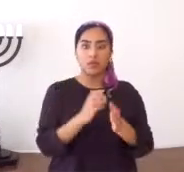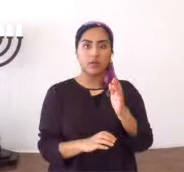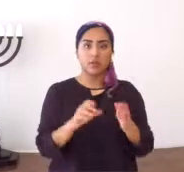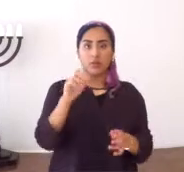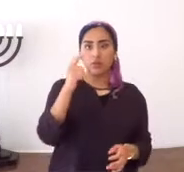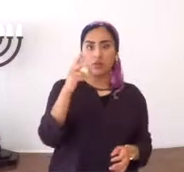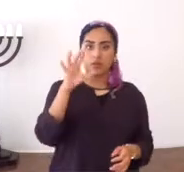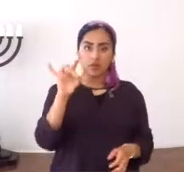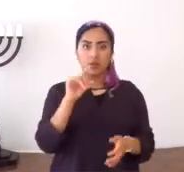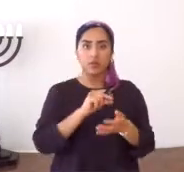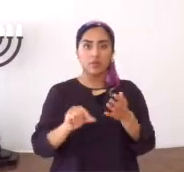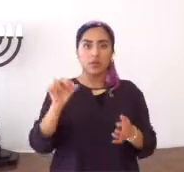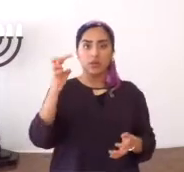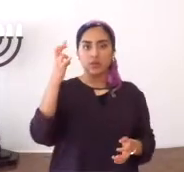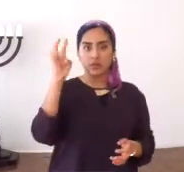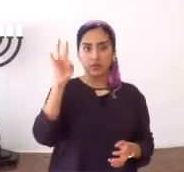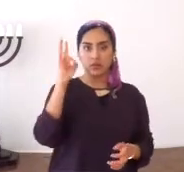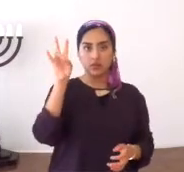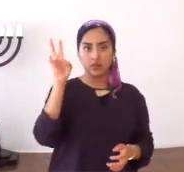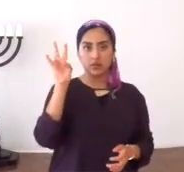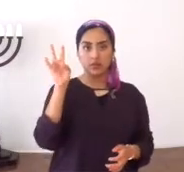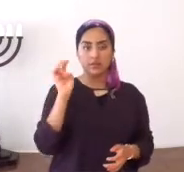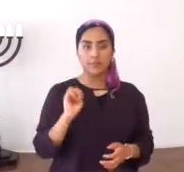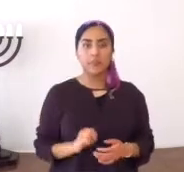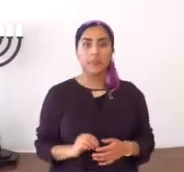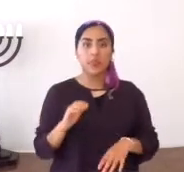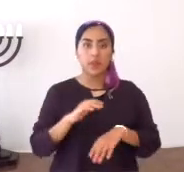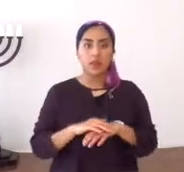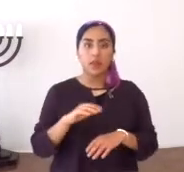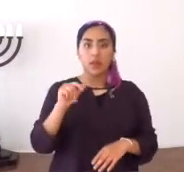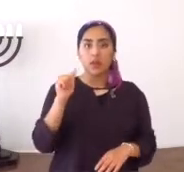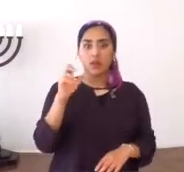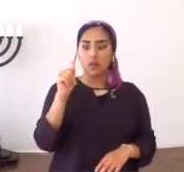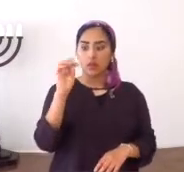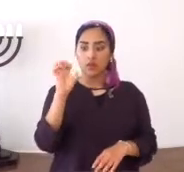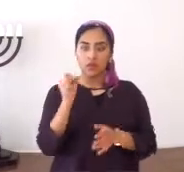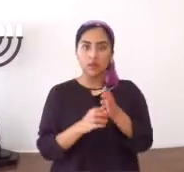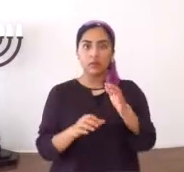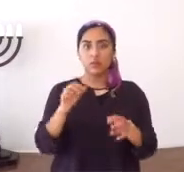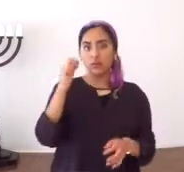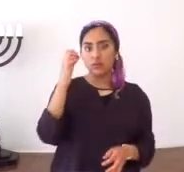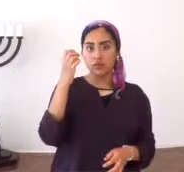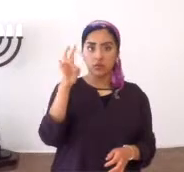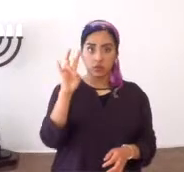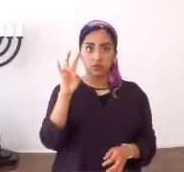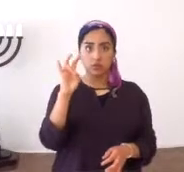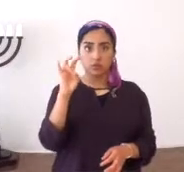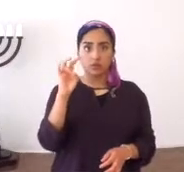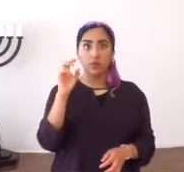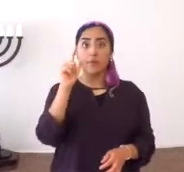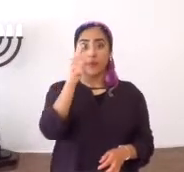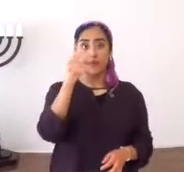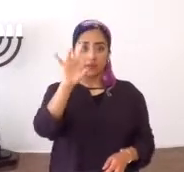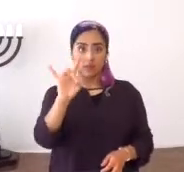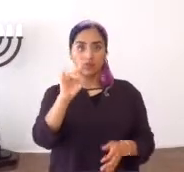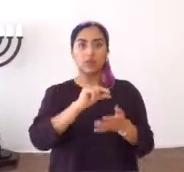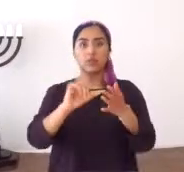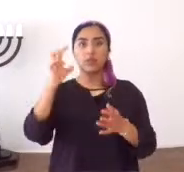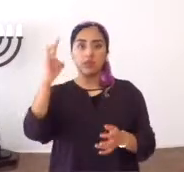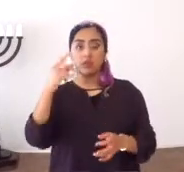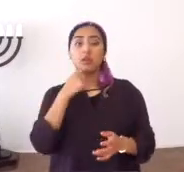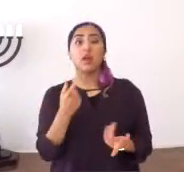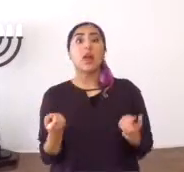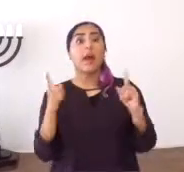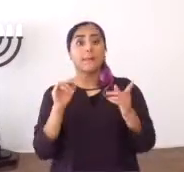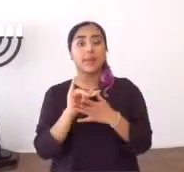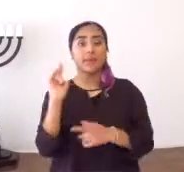hechos, capítulo 28, verso 17, en hechos 28, 17, y usted subrayalo, por favor,